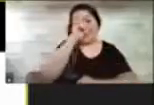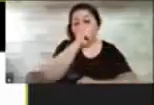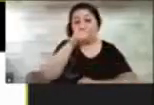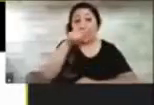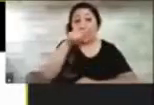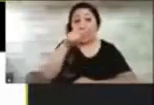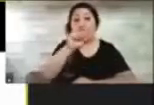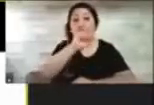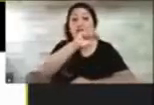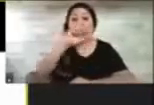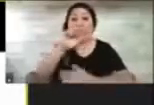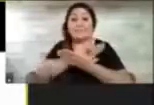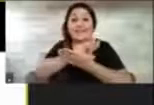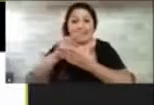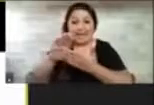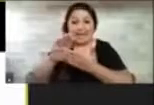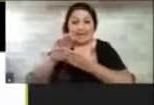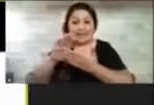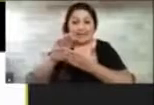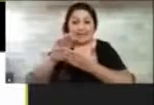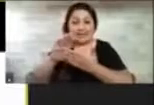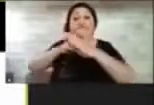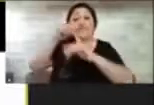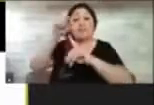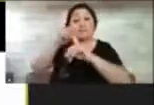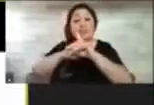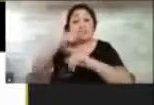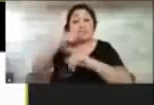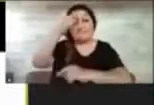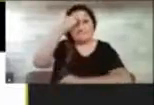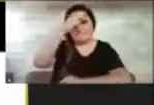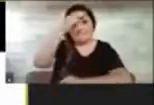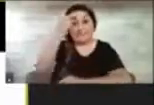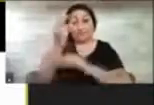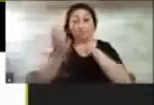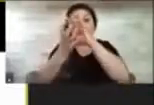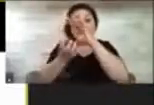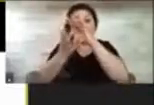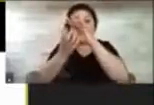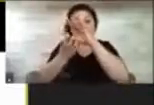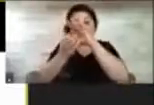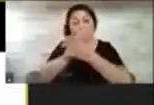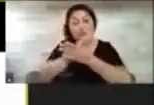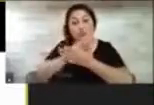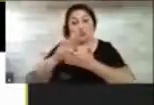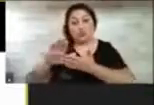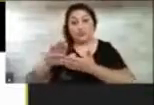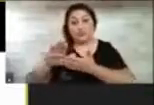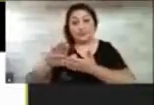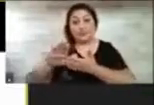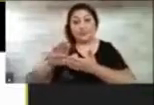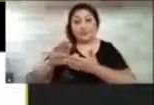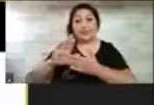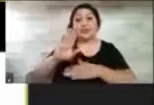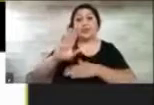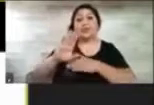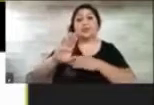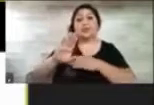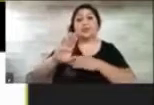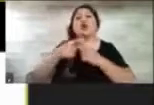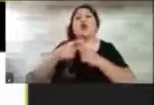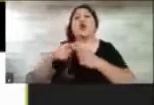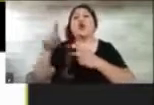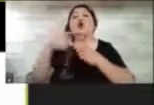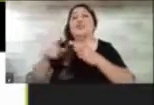descargable hasta fines de marzo, va a tener probablemente una versión más compleja que va a ser pago, pero eso